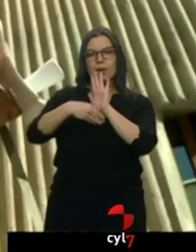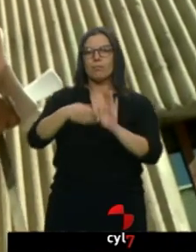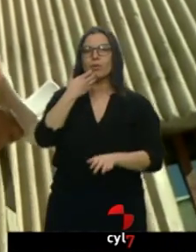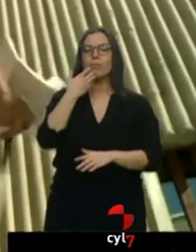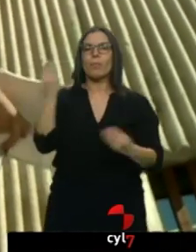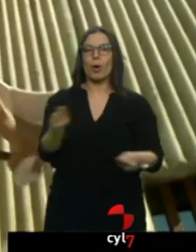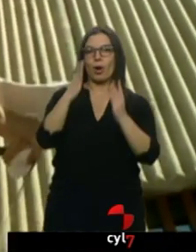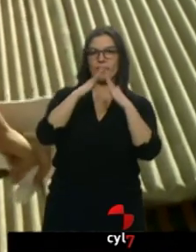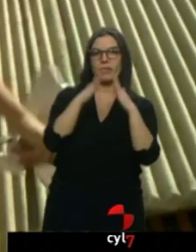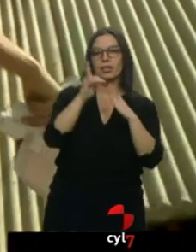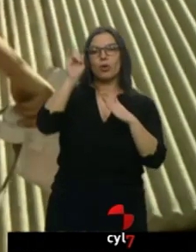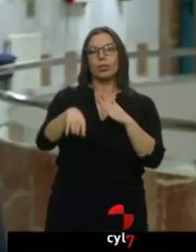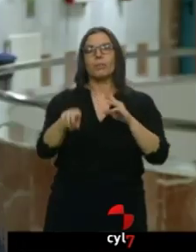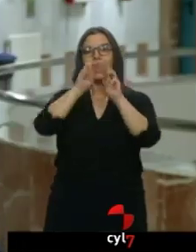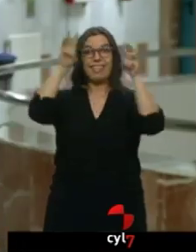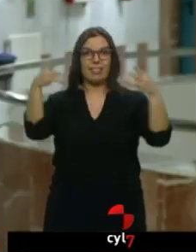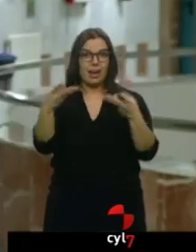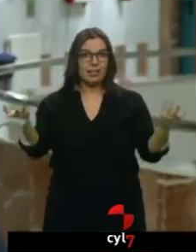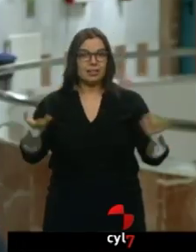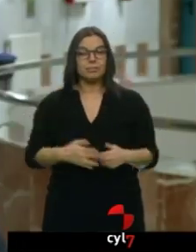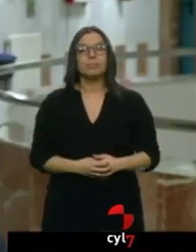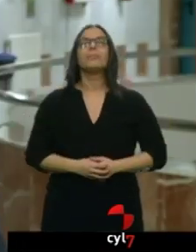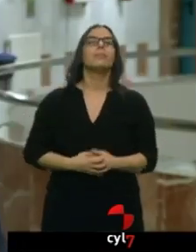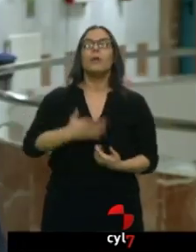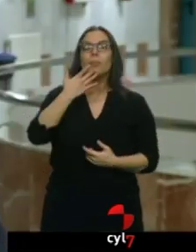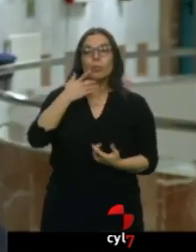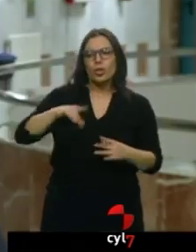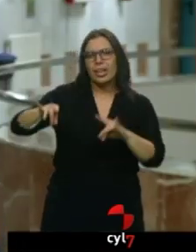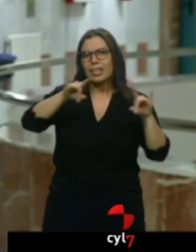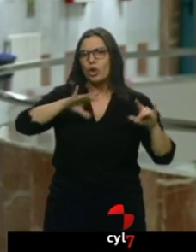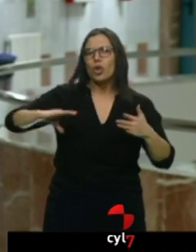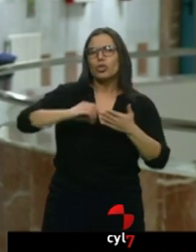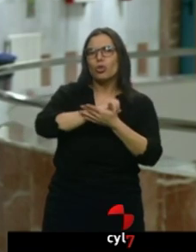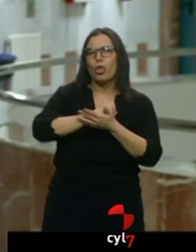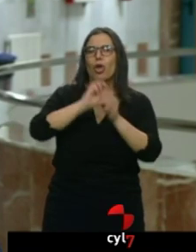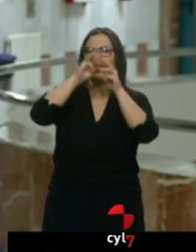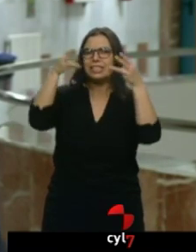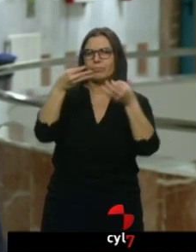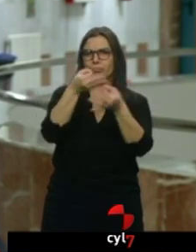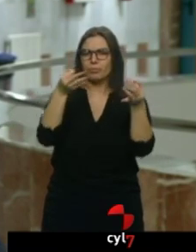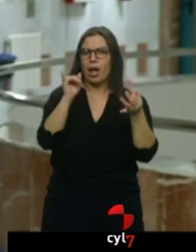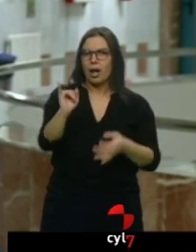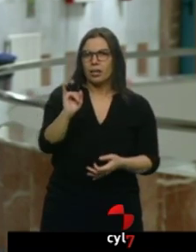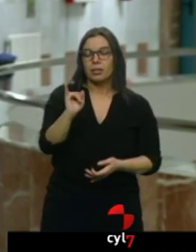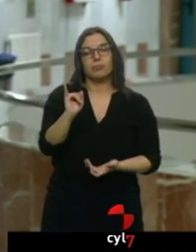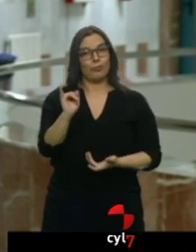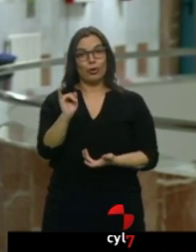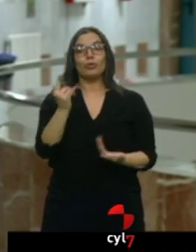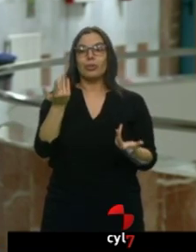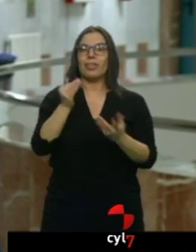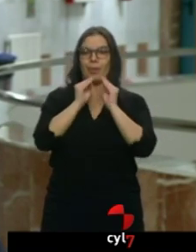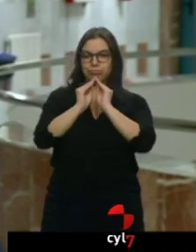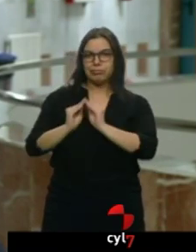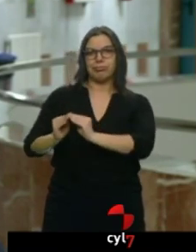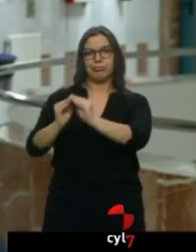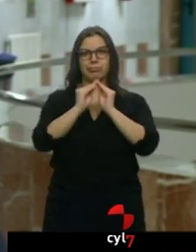en la conexión a Internet. Nuestros territorios tienen, por ejemplo, banda ancha. No, pues ahí hay que actuar. Es decir, las medidas hay que tomarlas una a una